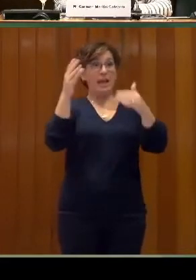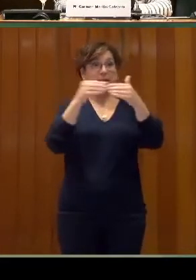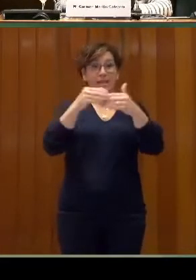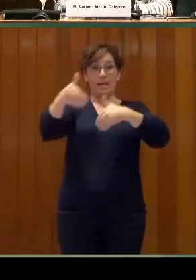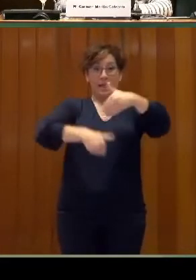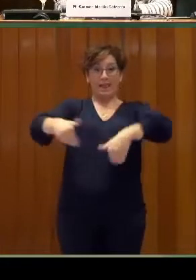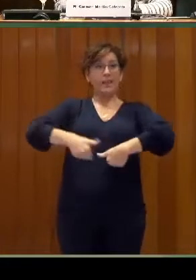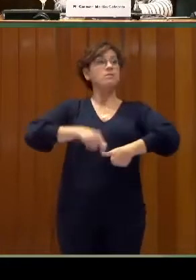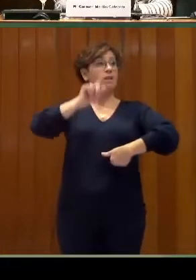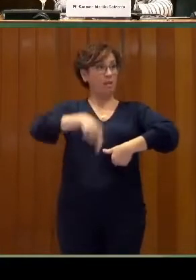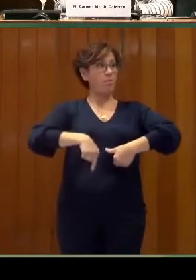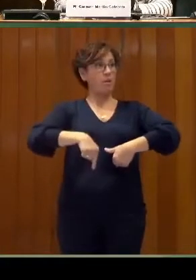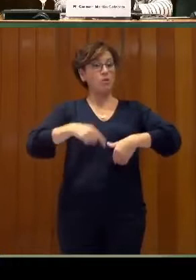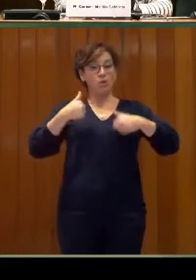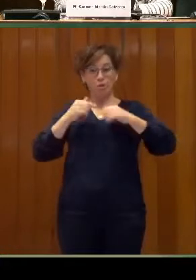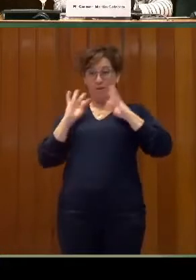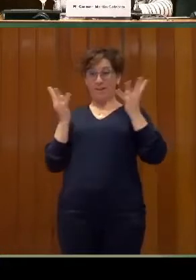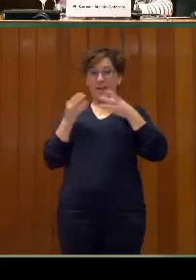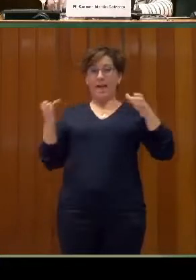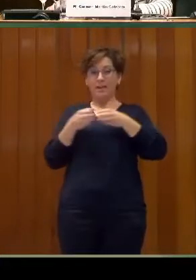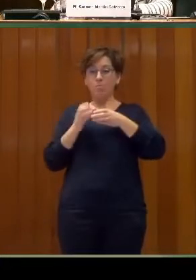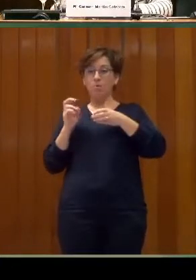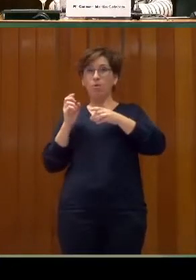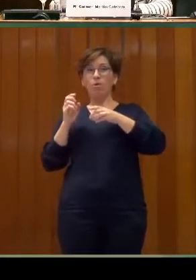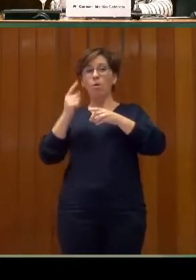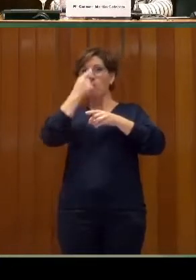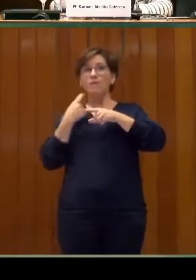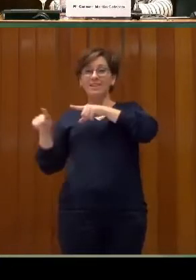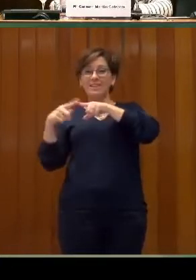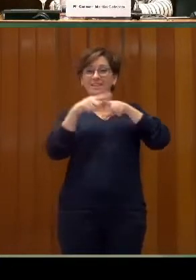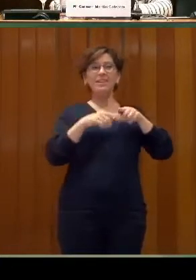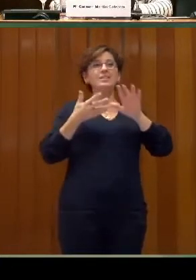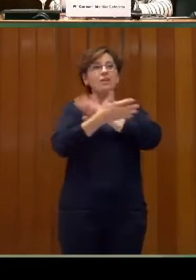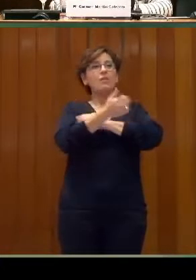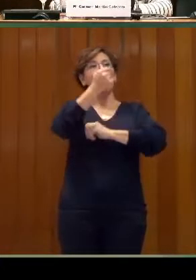con lo cual el contar con estos equipos nos va a permitir empatizar más con ellos.